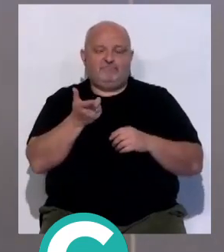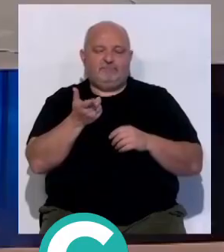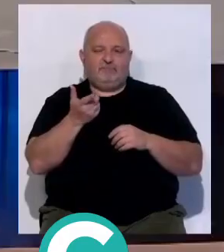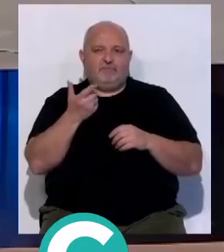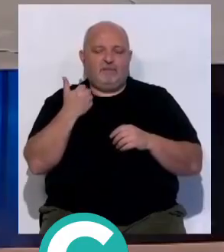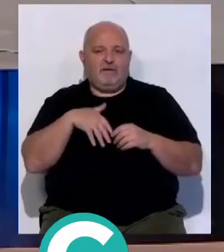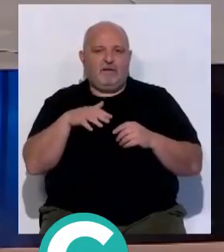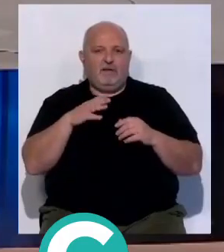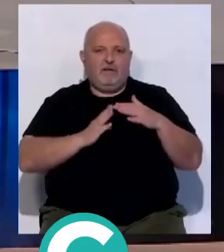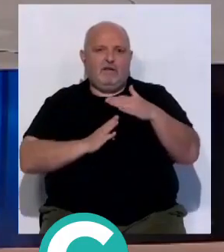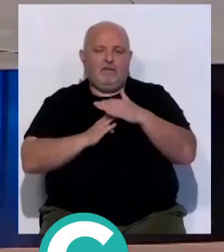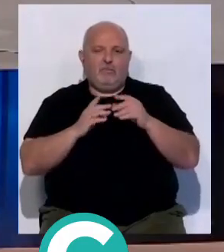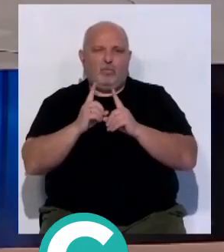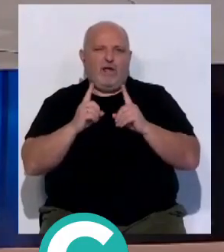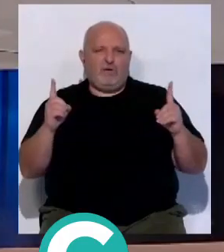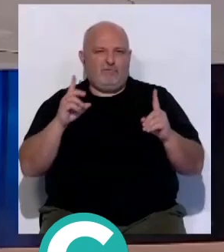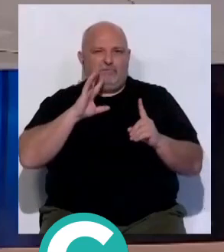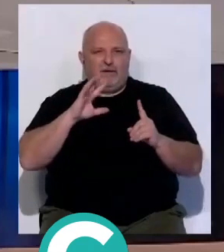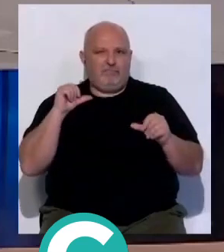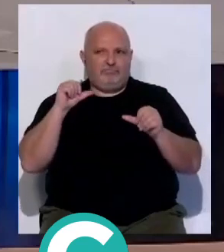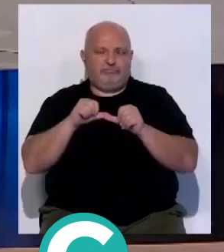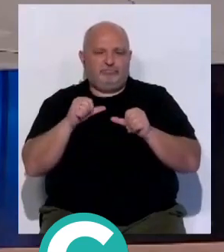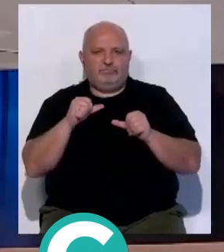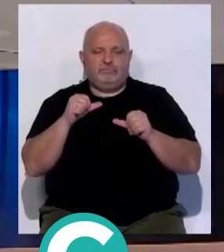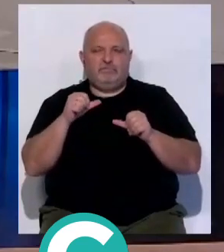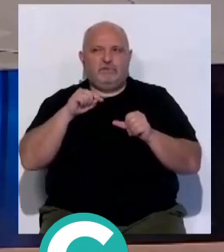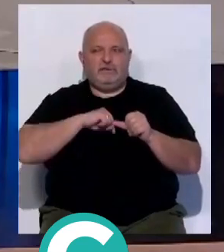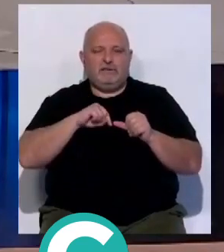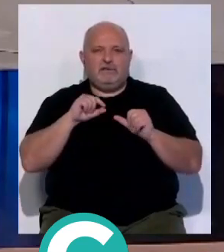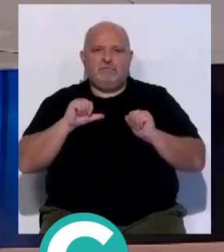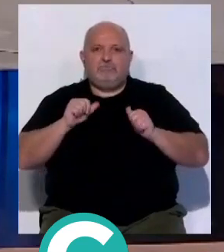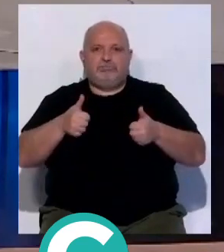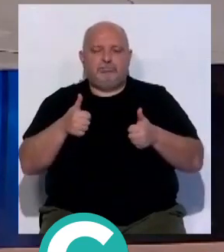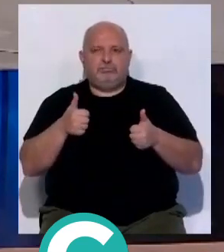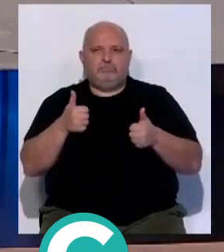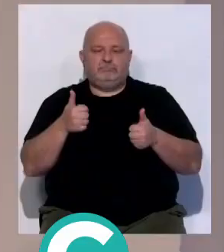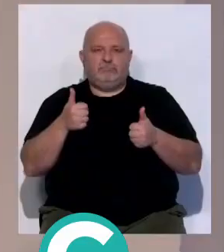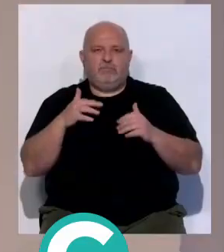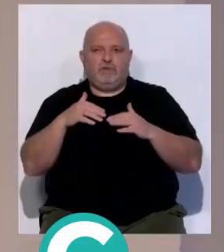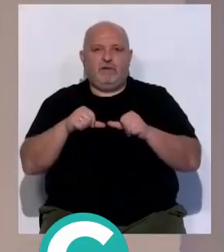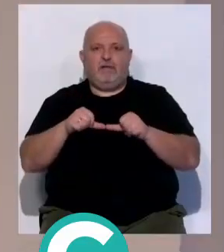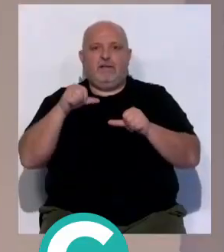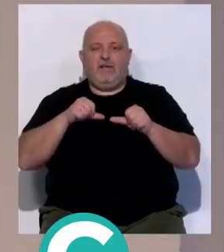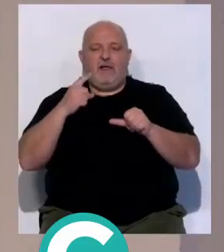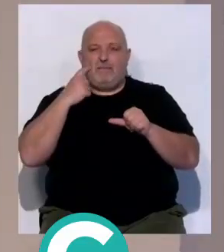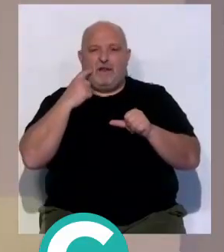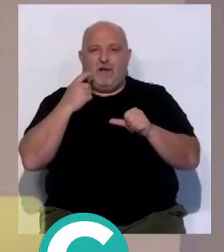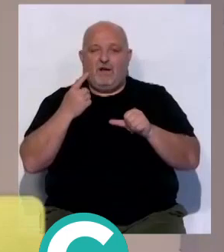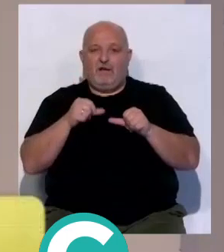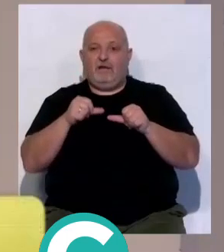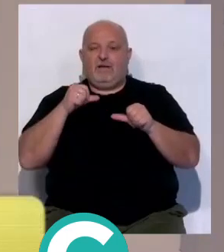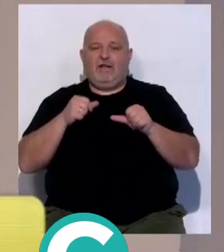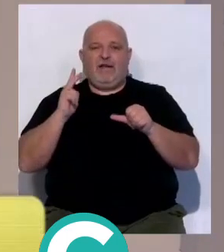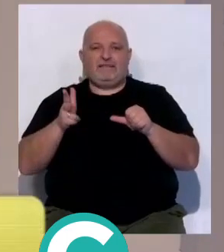del parón se ha hecho un poquito largo, sobre todo después de las sensaciones que nos dejaron los partidos frente al Almería y frente al